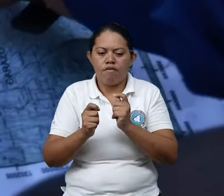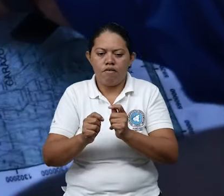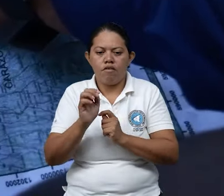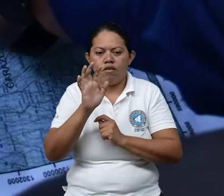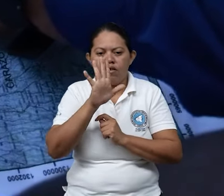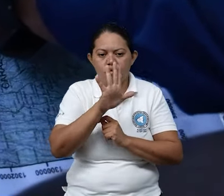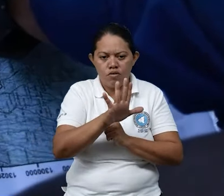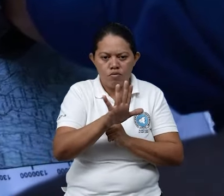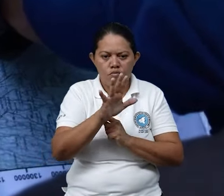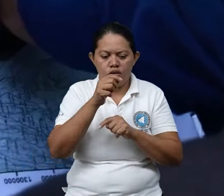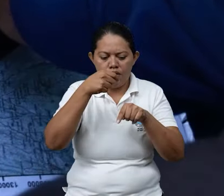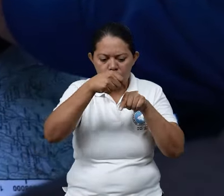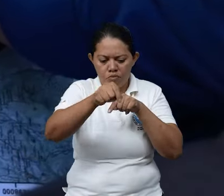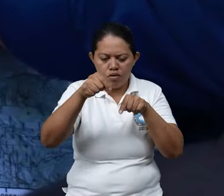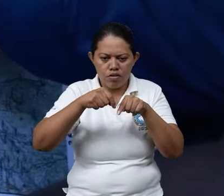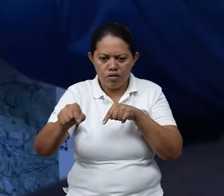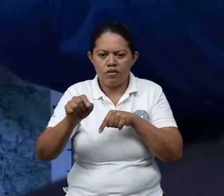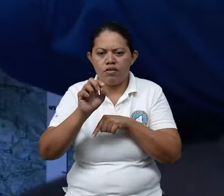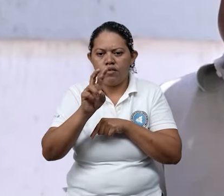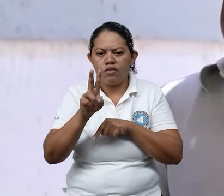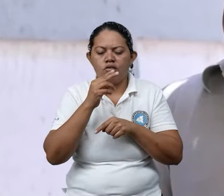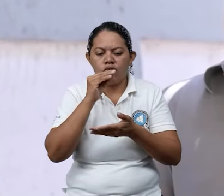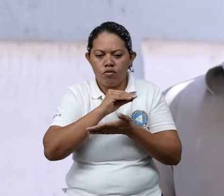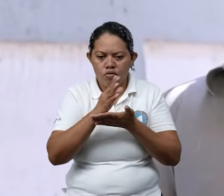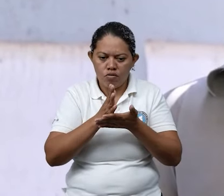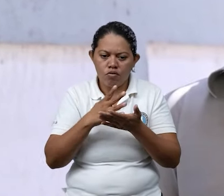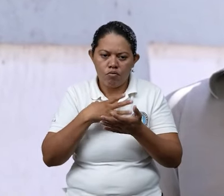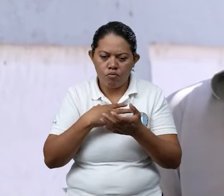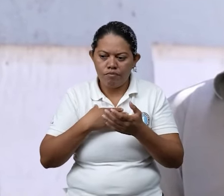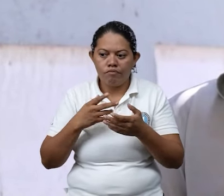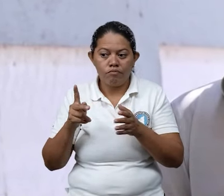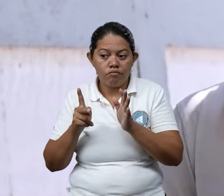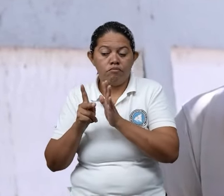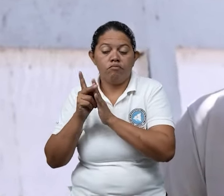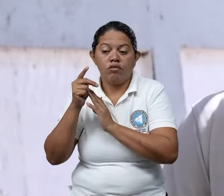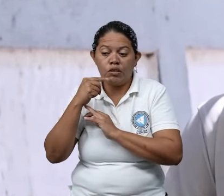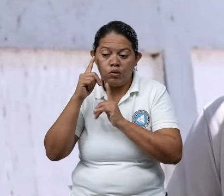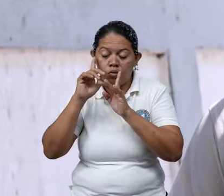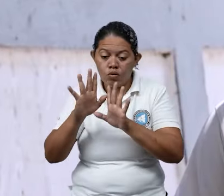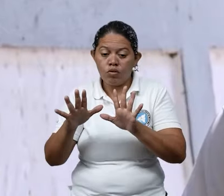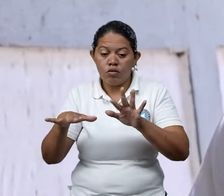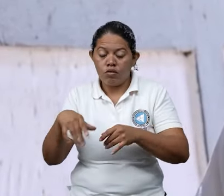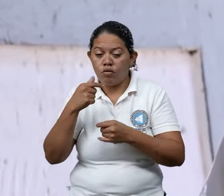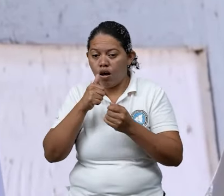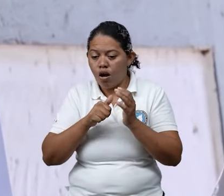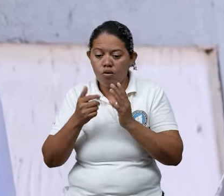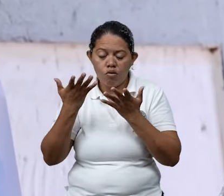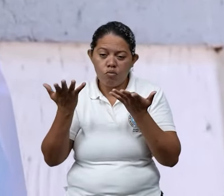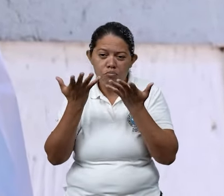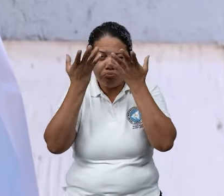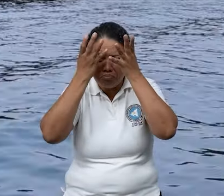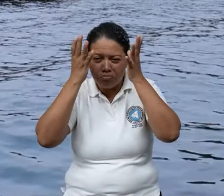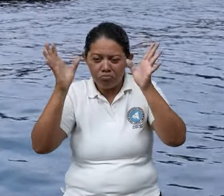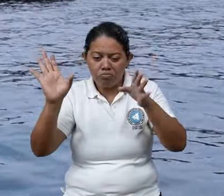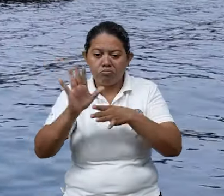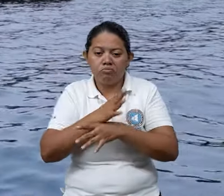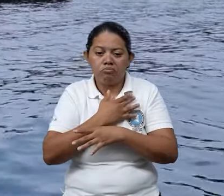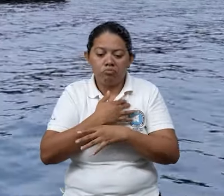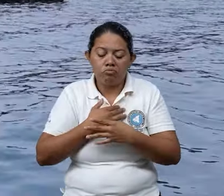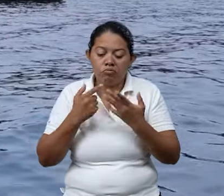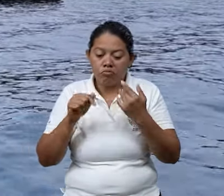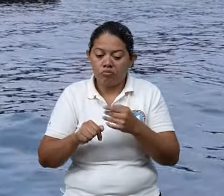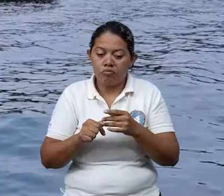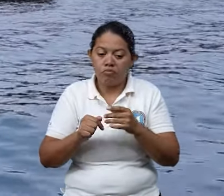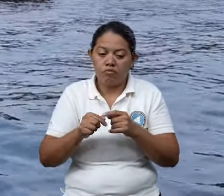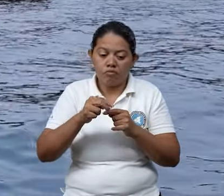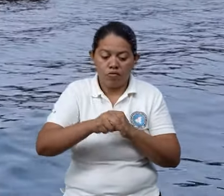52 comunidades. Cada una de ellas tiene su propia vulnerabilidad o afectación por alguna amenaza. En este